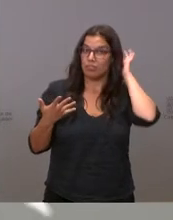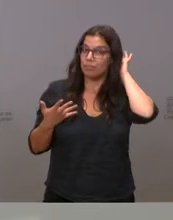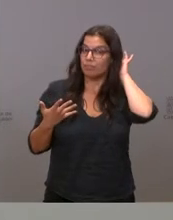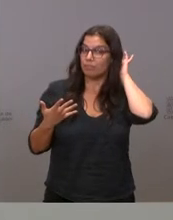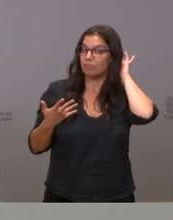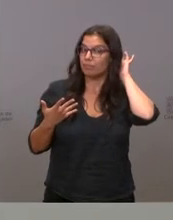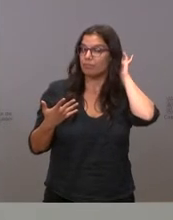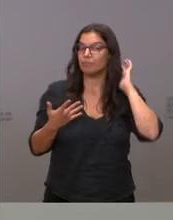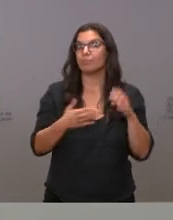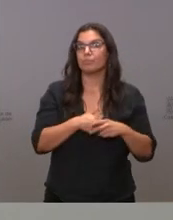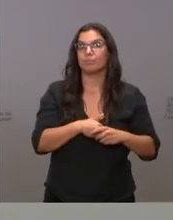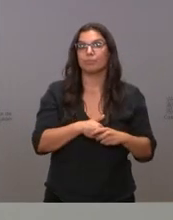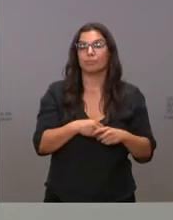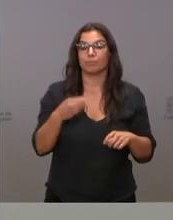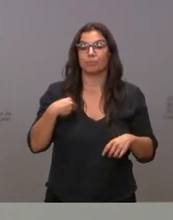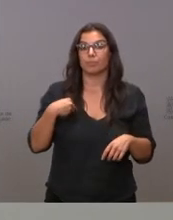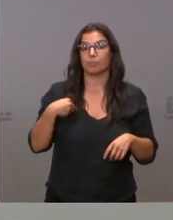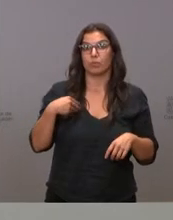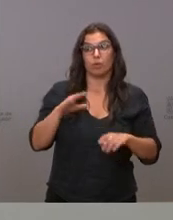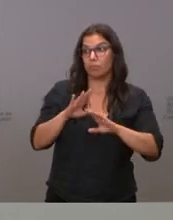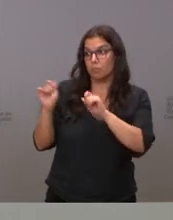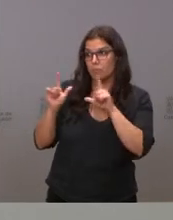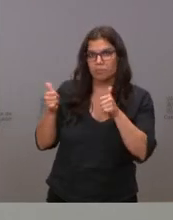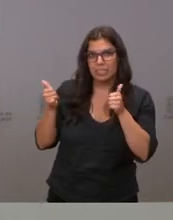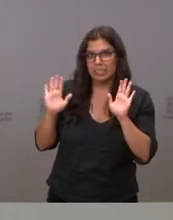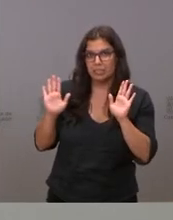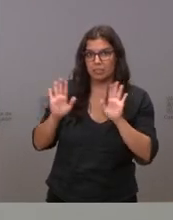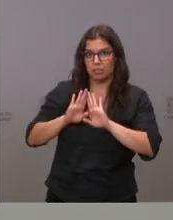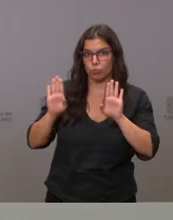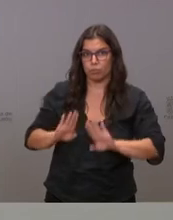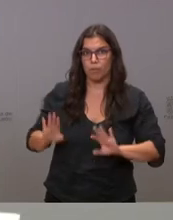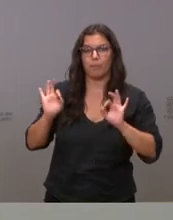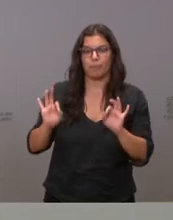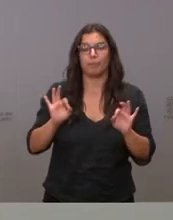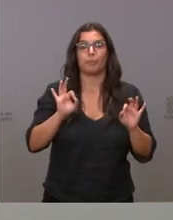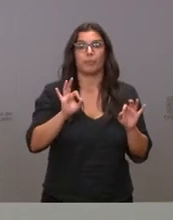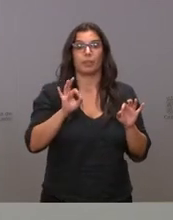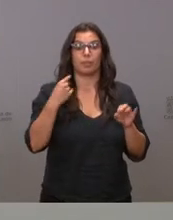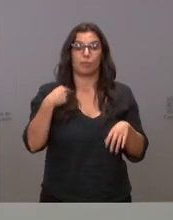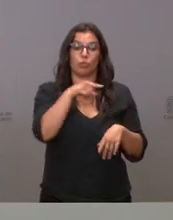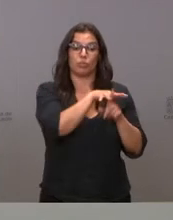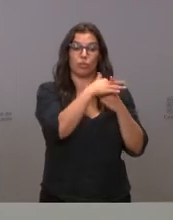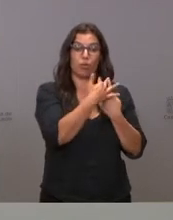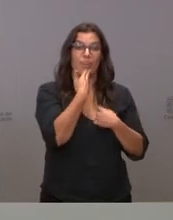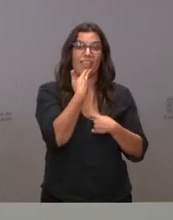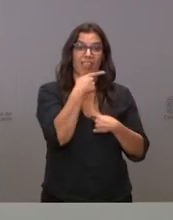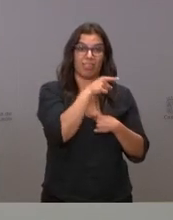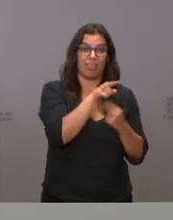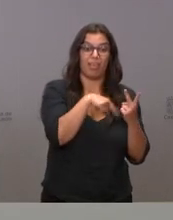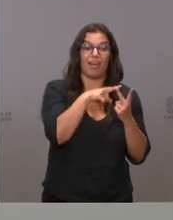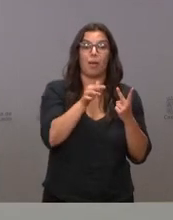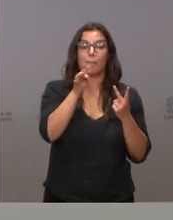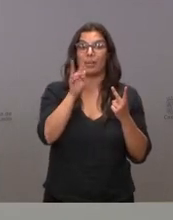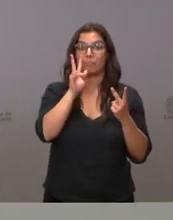y el lugar donde se ponen los brotes creo que no hay más no sé si hay más diapositivas y es esta circunstancia la que nos lleva